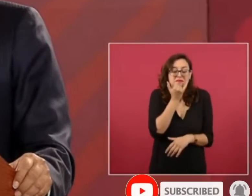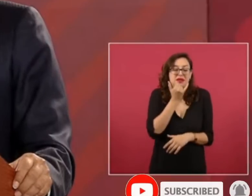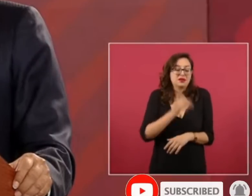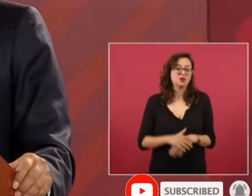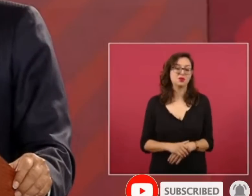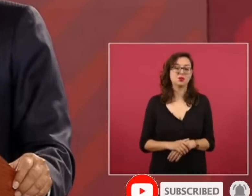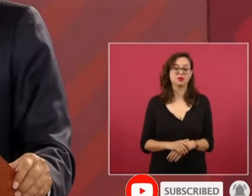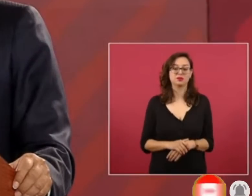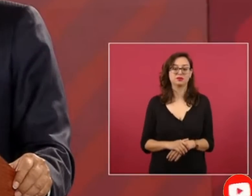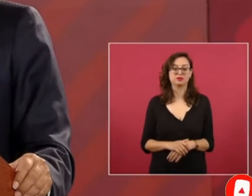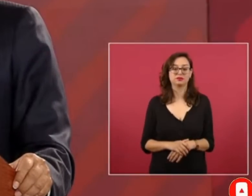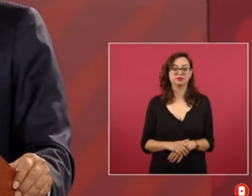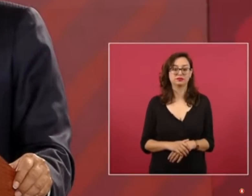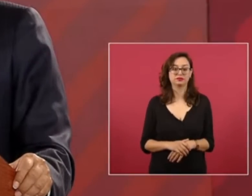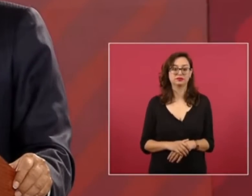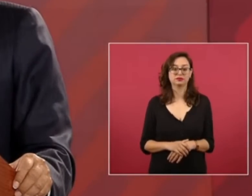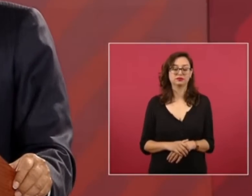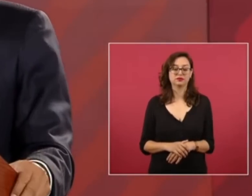le zumba